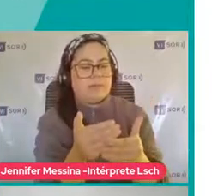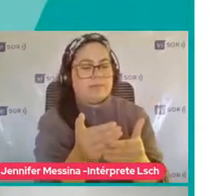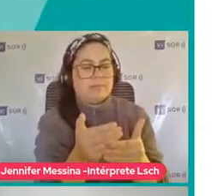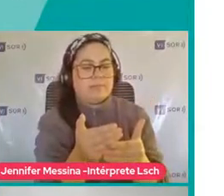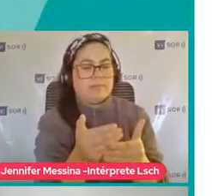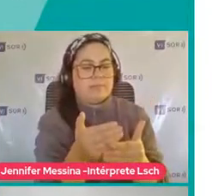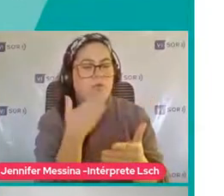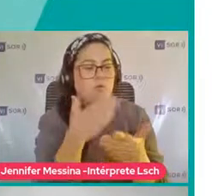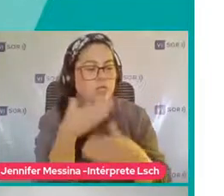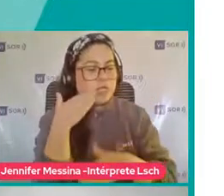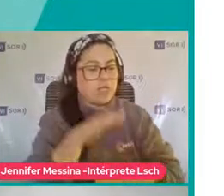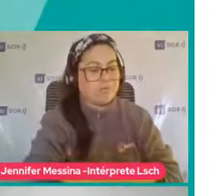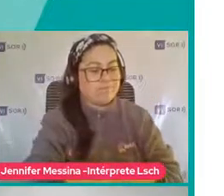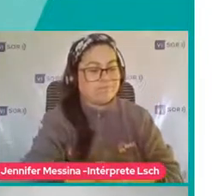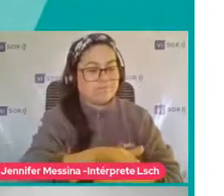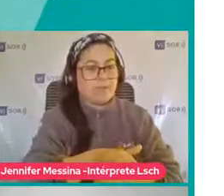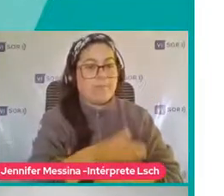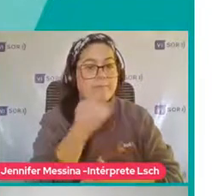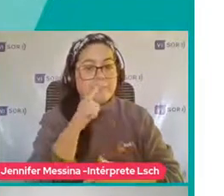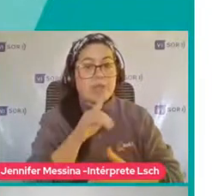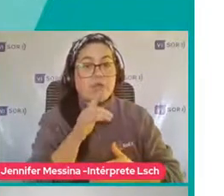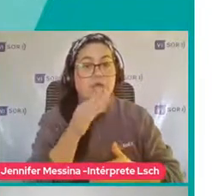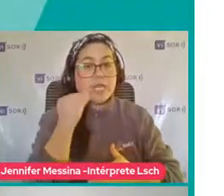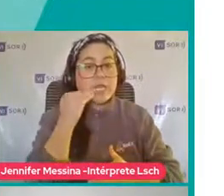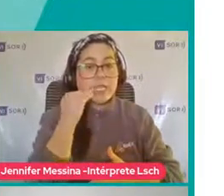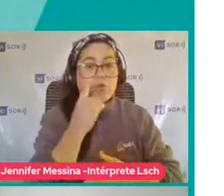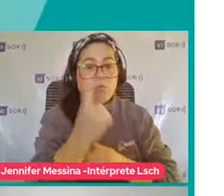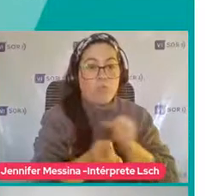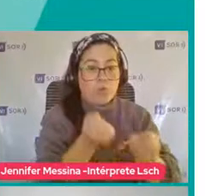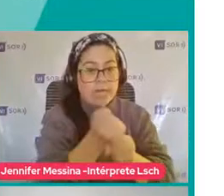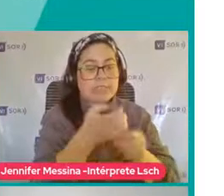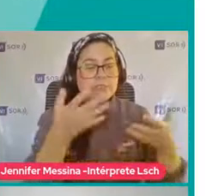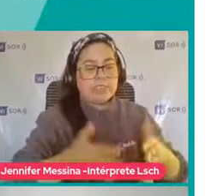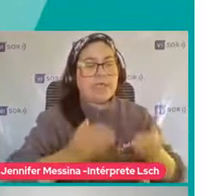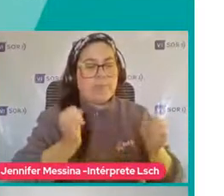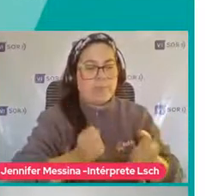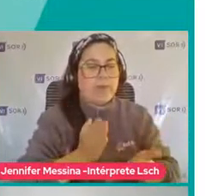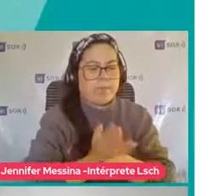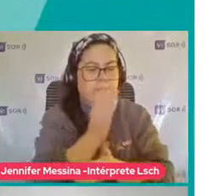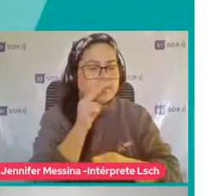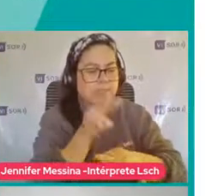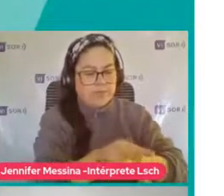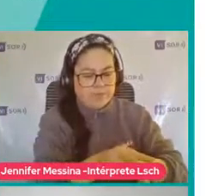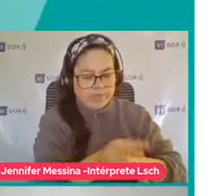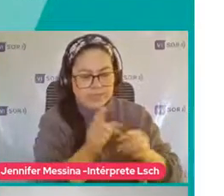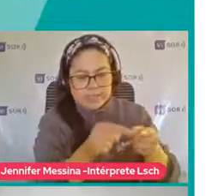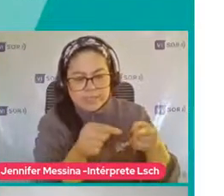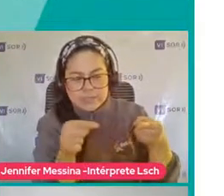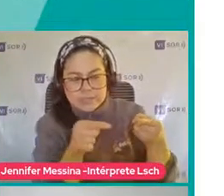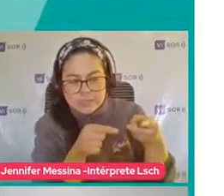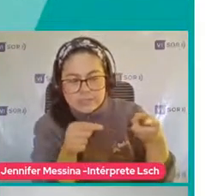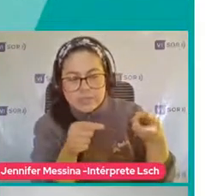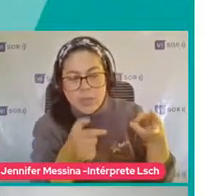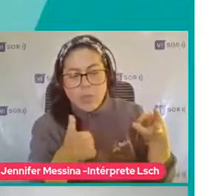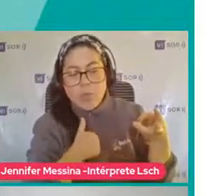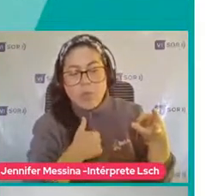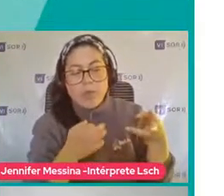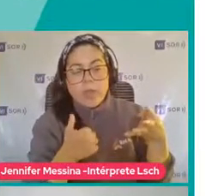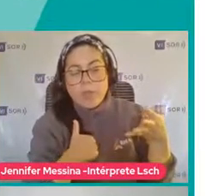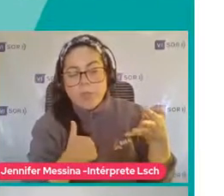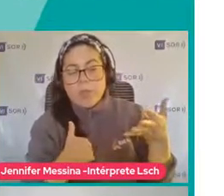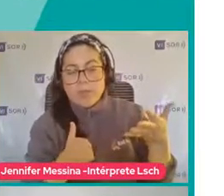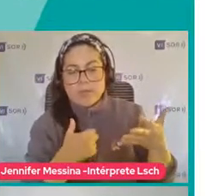importante Es ustedes sepan Que desde el año Ya podemos empezar A detectar Algunas conductas O síntomas Que son característicos Del diagnóstico ¿Ya?